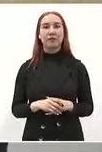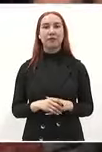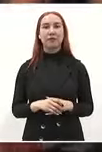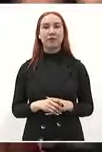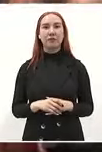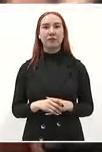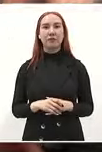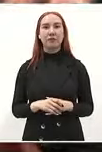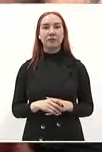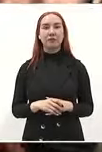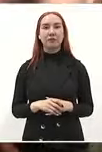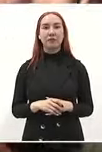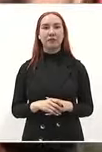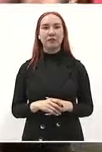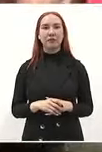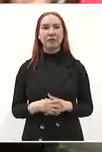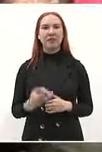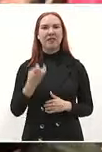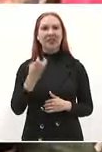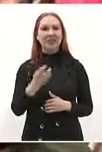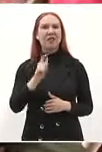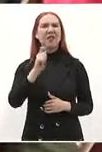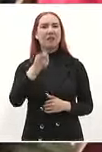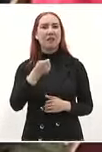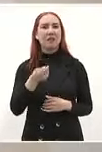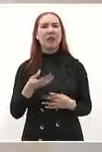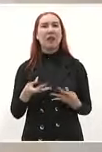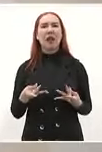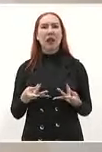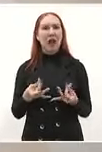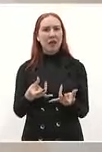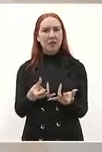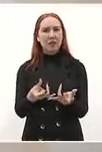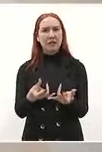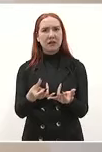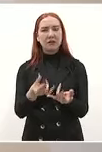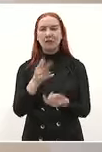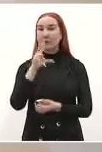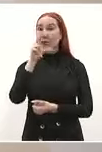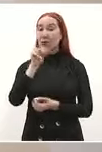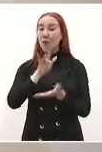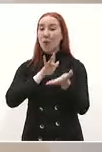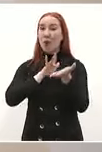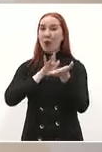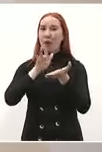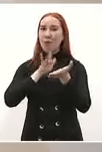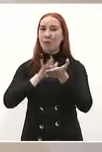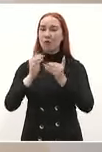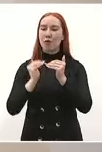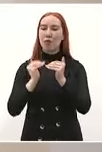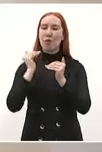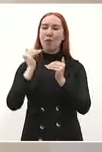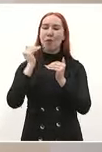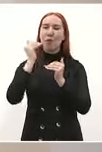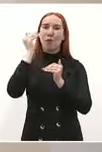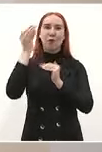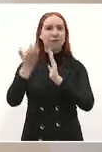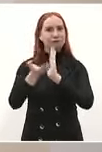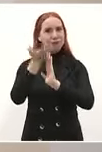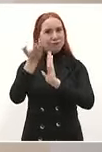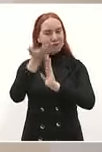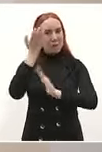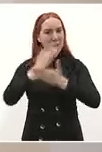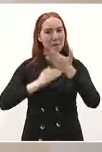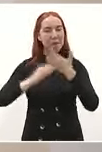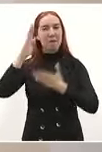y no es gasto es inversión porque esto nos significa